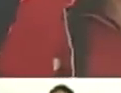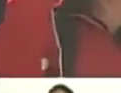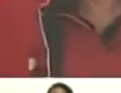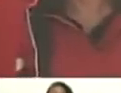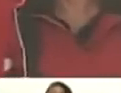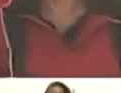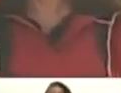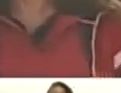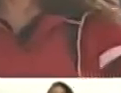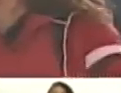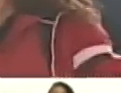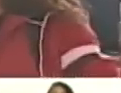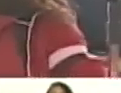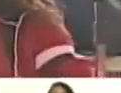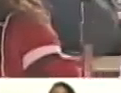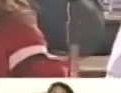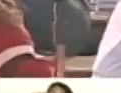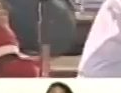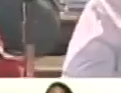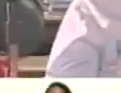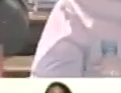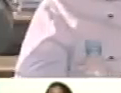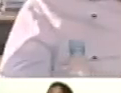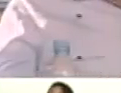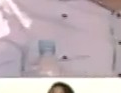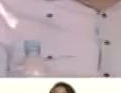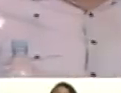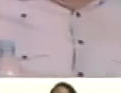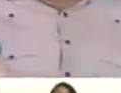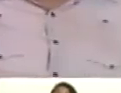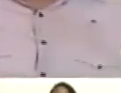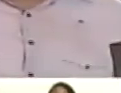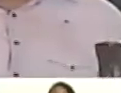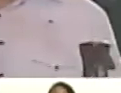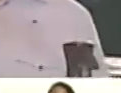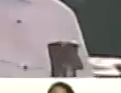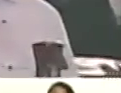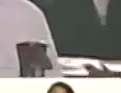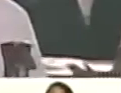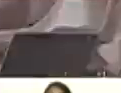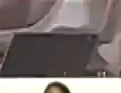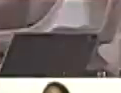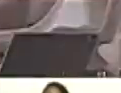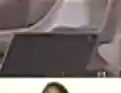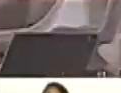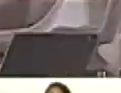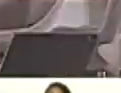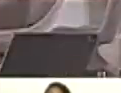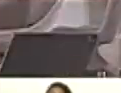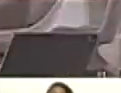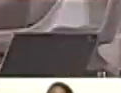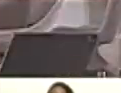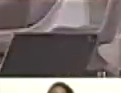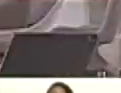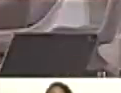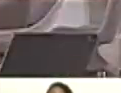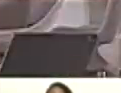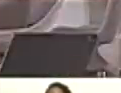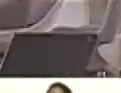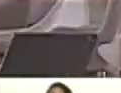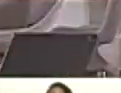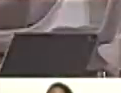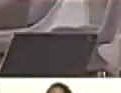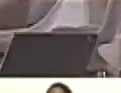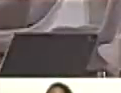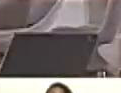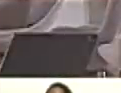de las bricomiles. vital, fundamental, señora vicepresidenta, compañeros vicepresidentes de gobierno,